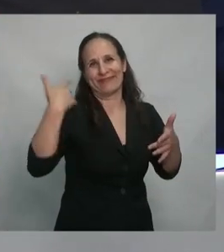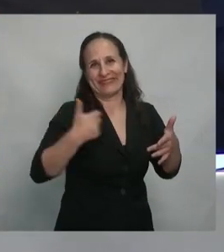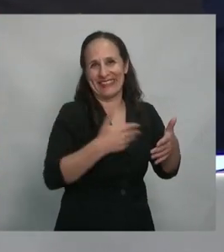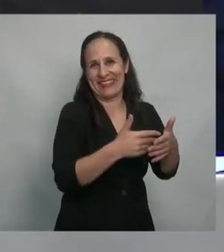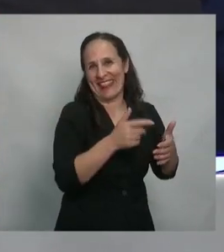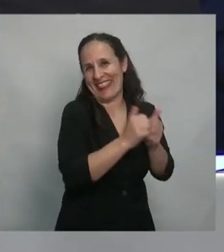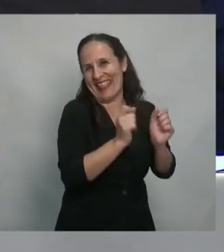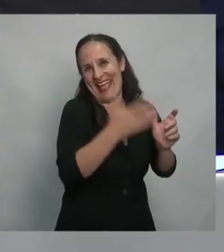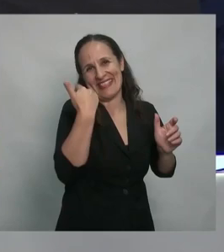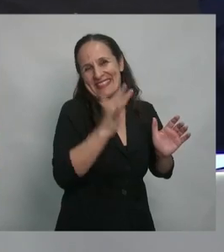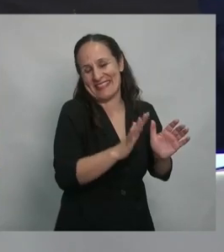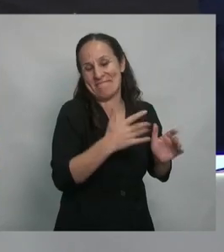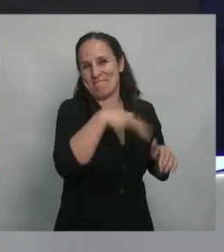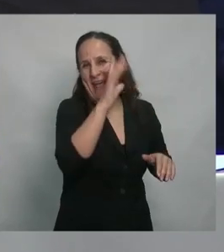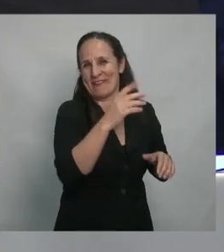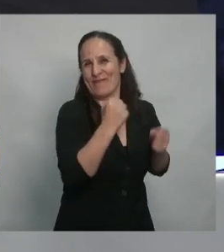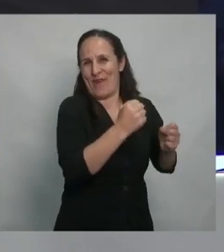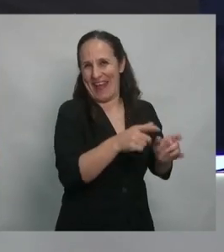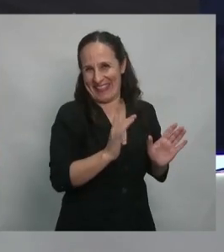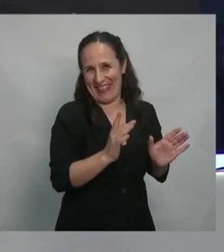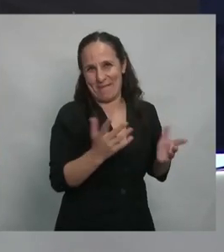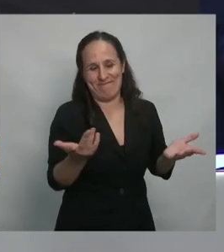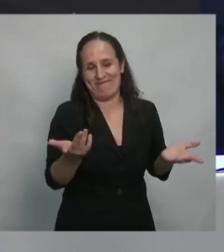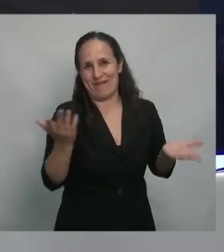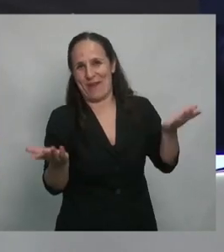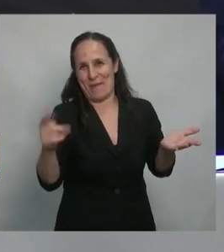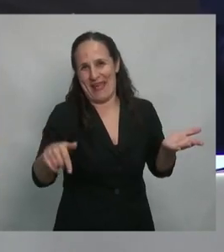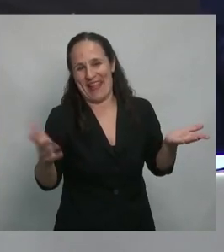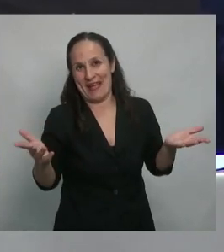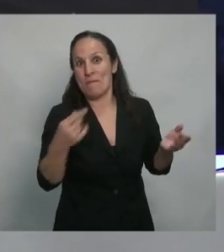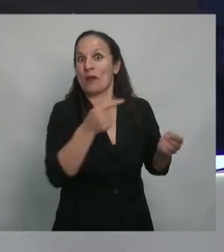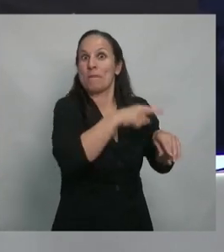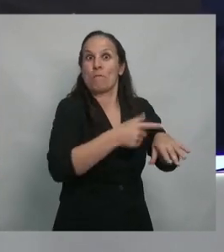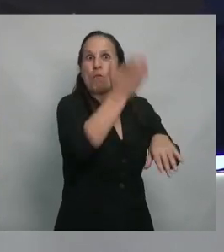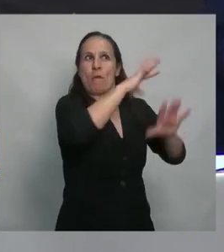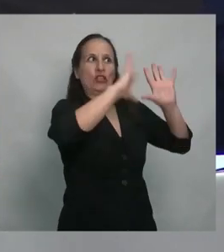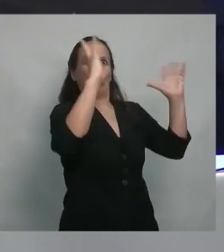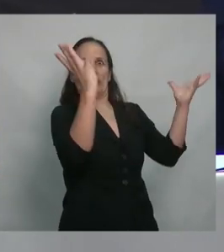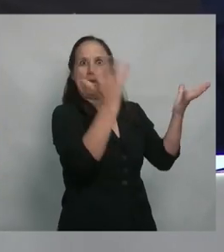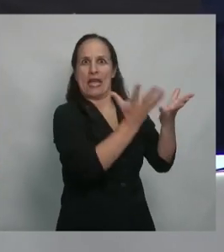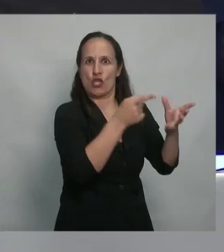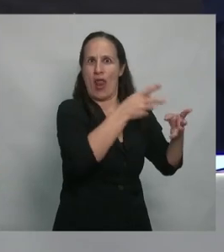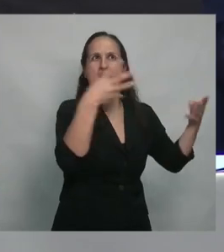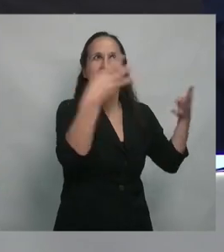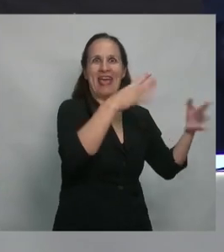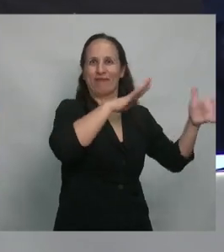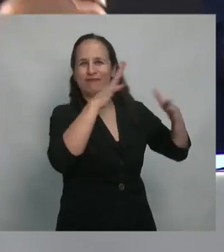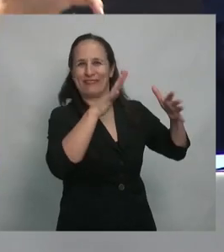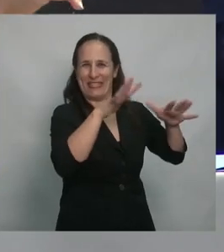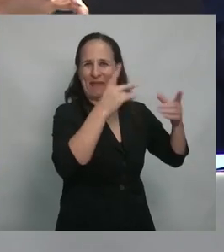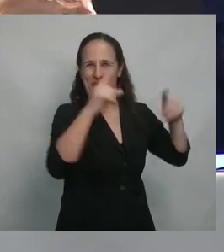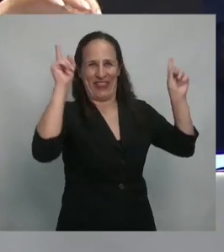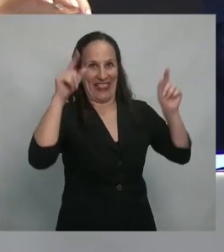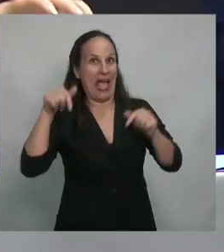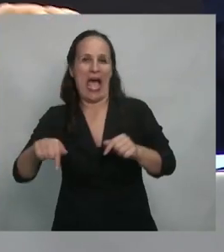intensamente que ahora, porque claro, el contexto interno internacional era totalmente diferente a lo que podemos dividir